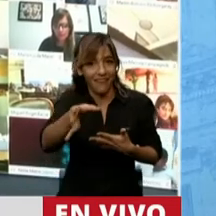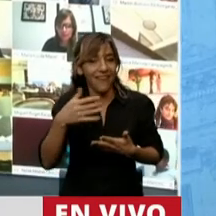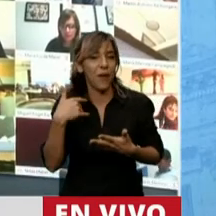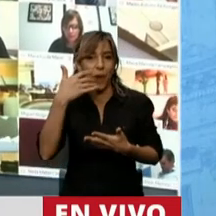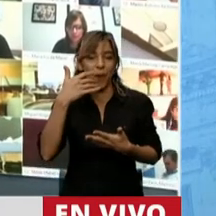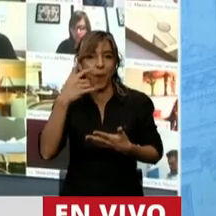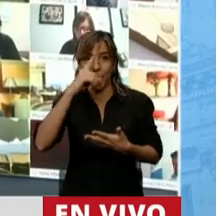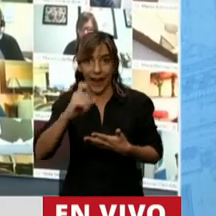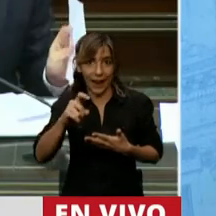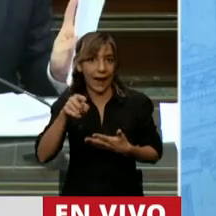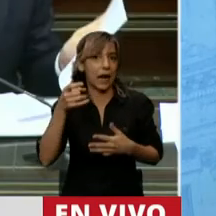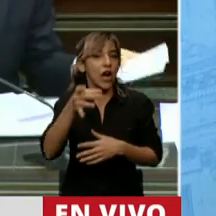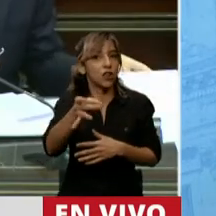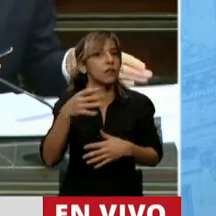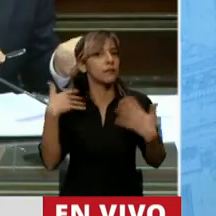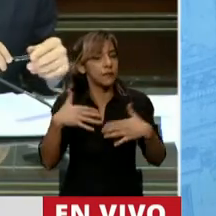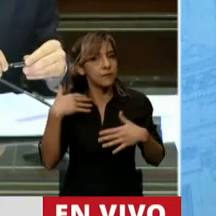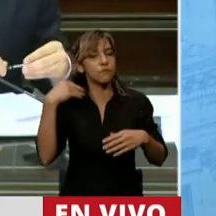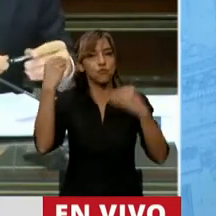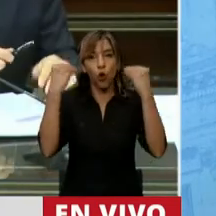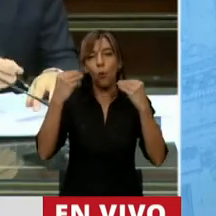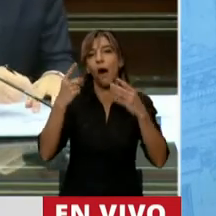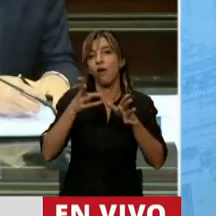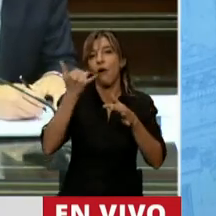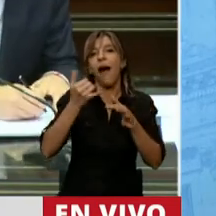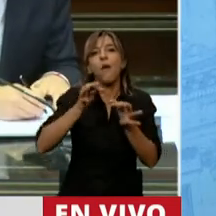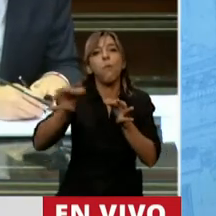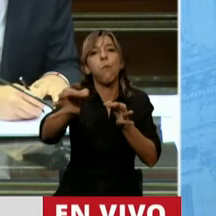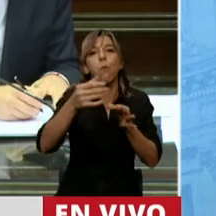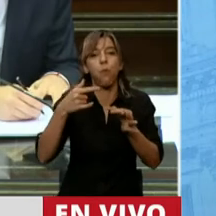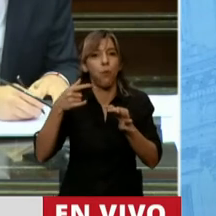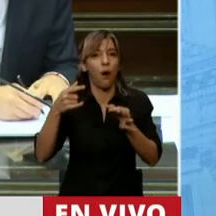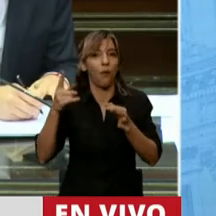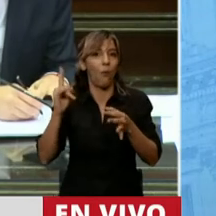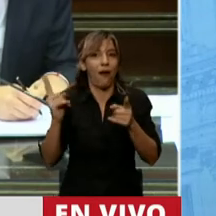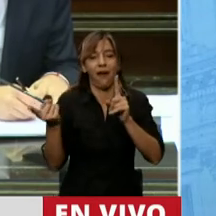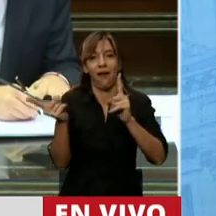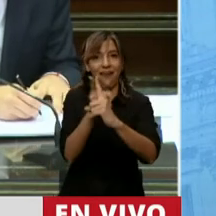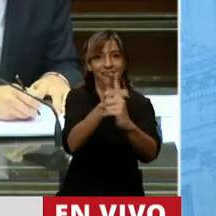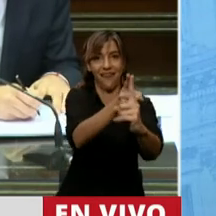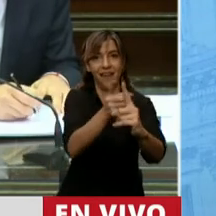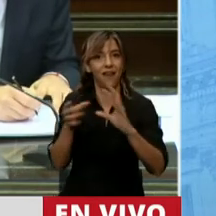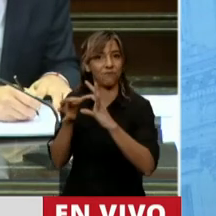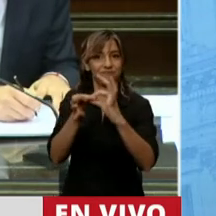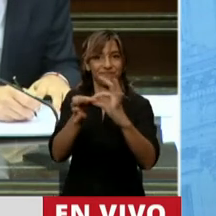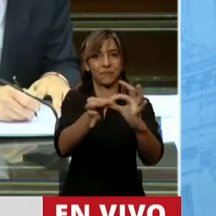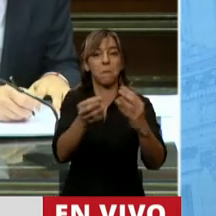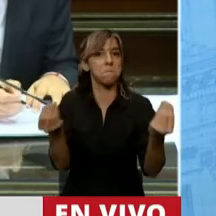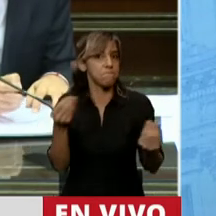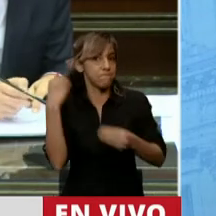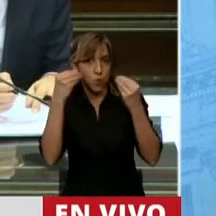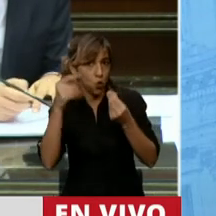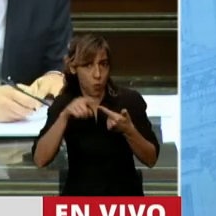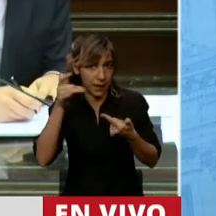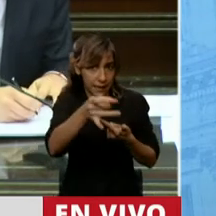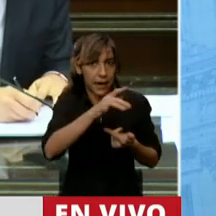Colorado, que es del departamento Dorán, para que pueda sacar el ingenio de trabajar su producción. También el tema del turismo, que se